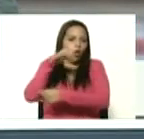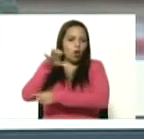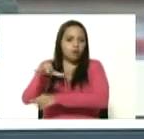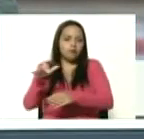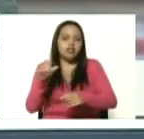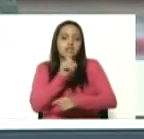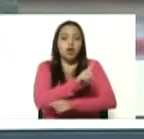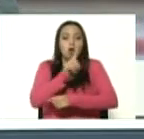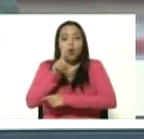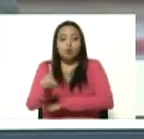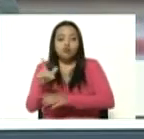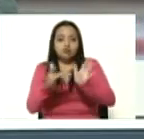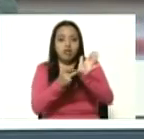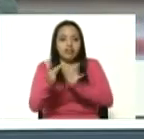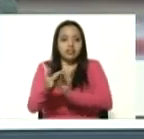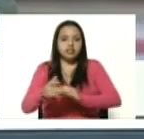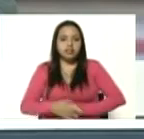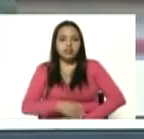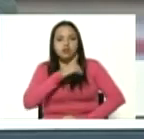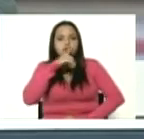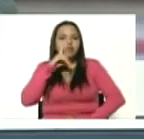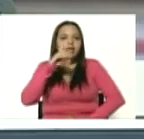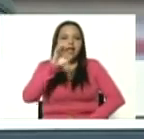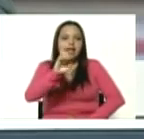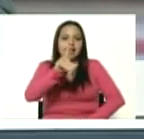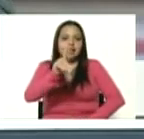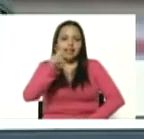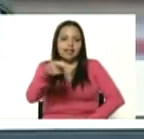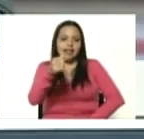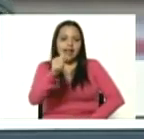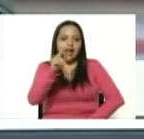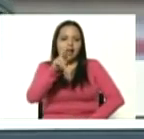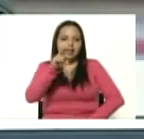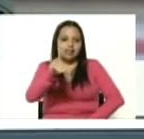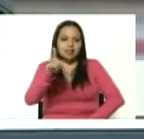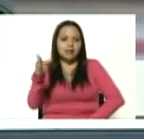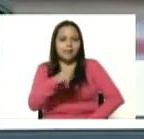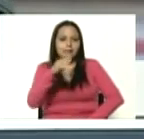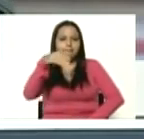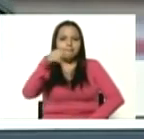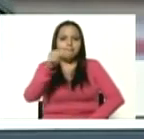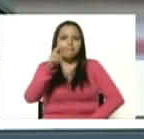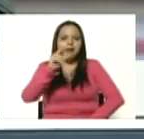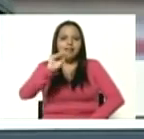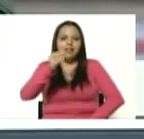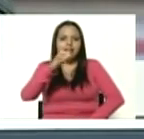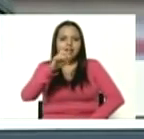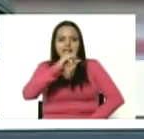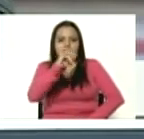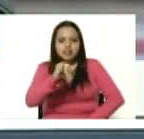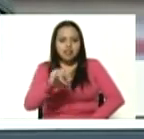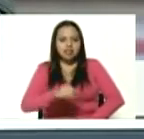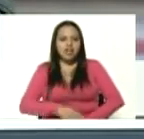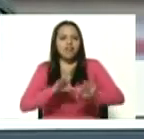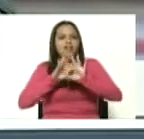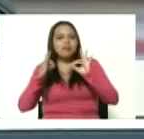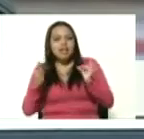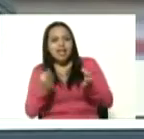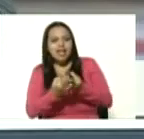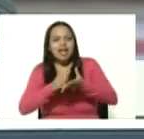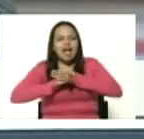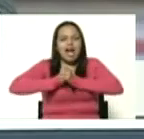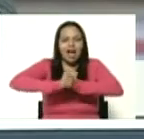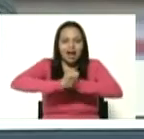del 11 de abril edgar edgar edgar márquez a sus familiares a sus compañeros y compañeras